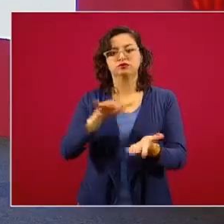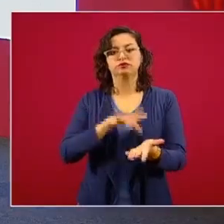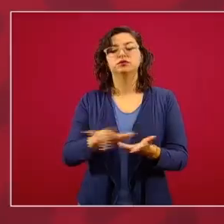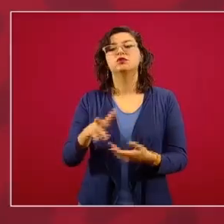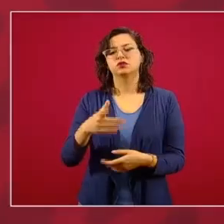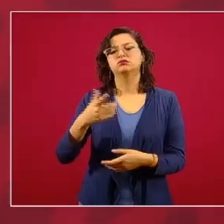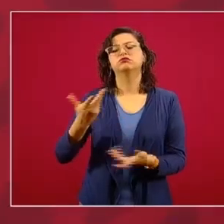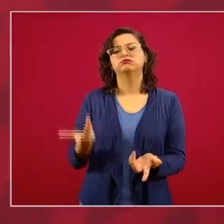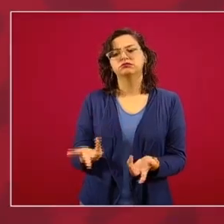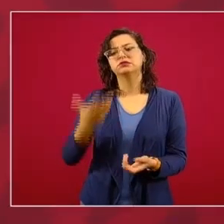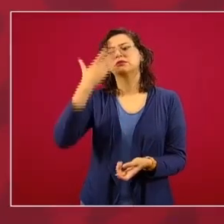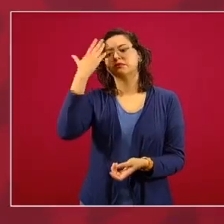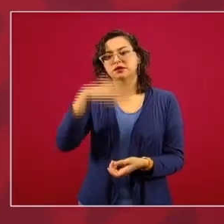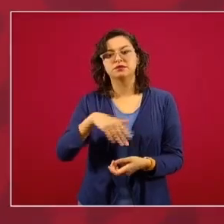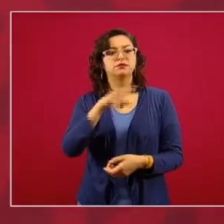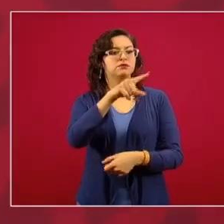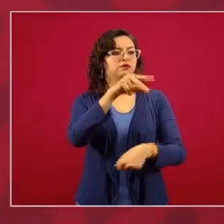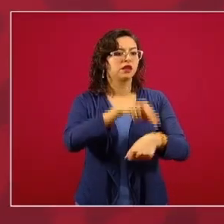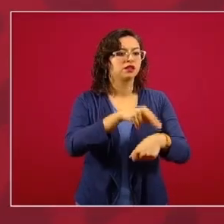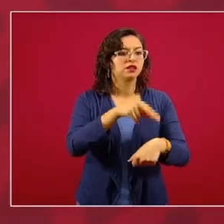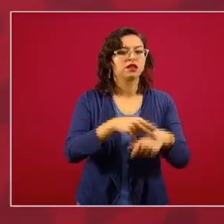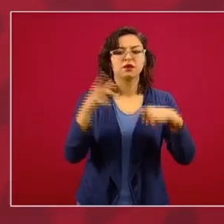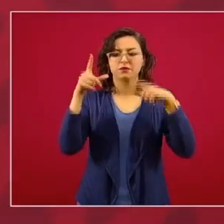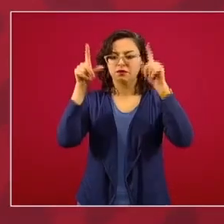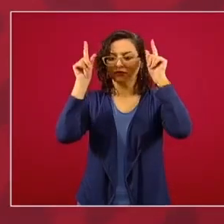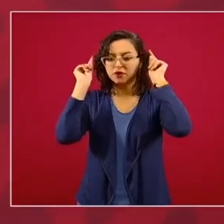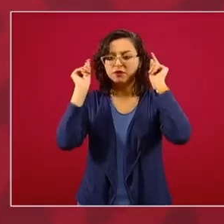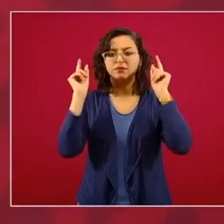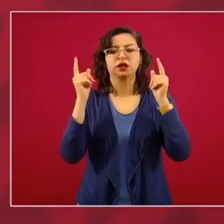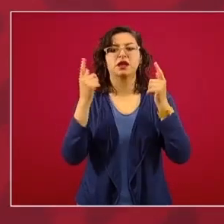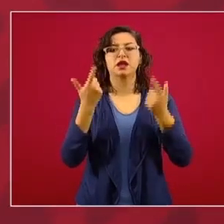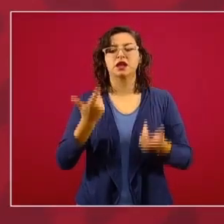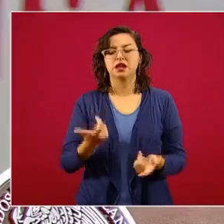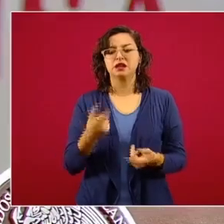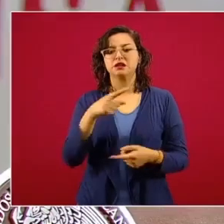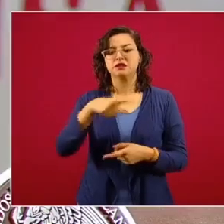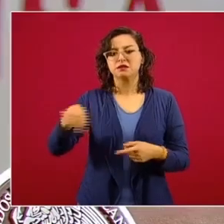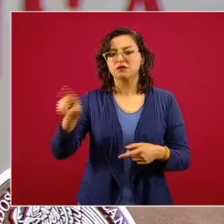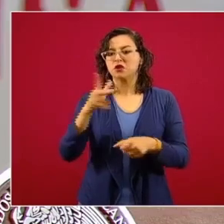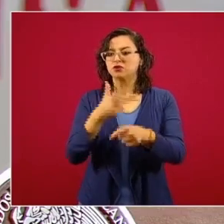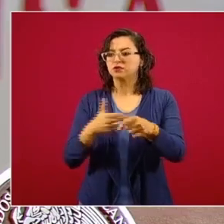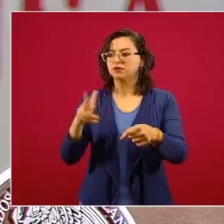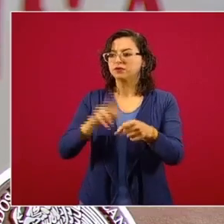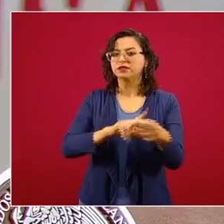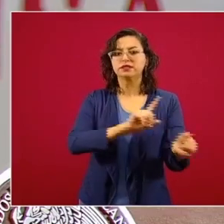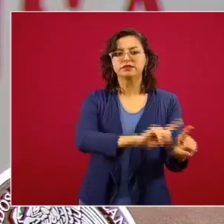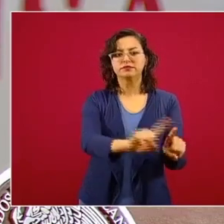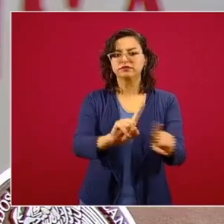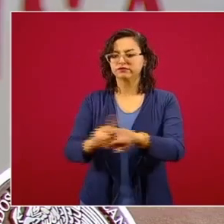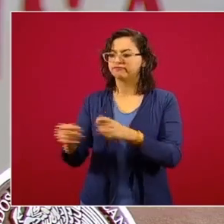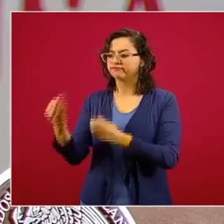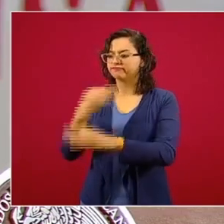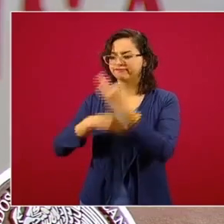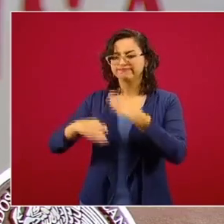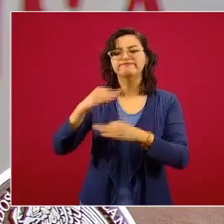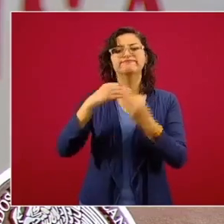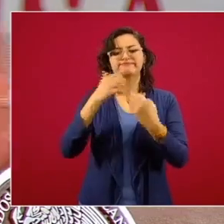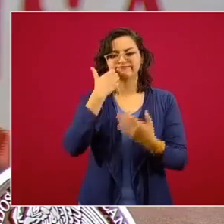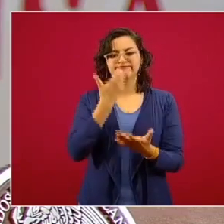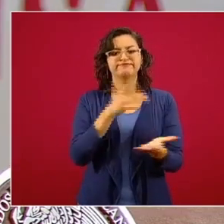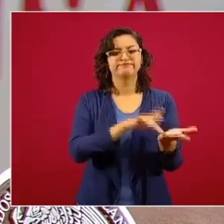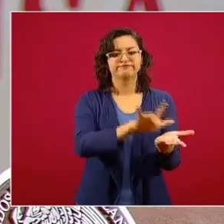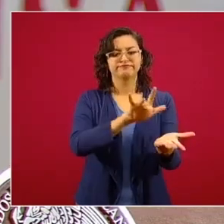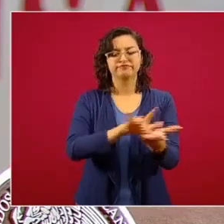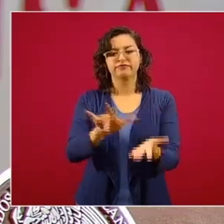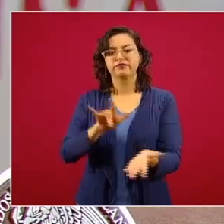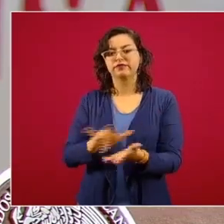apoyar a aquellos médicos, a aquellas enfermeras, la gente que está en el frente de batalla y a los hospitales. Explicó que a través de